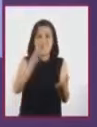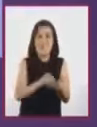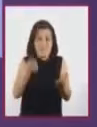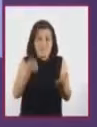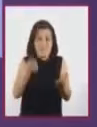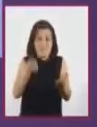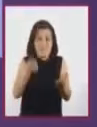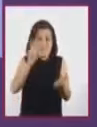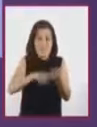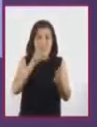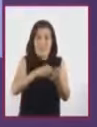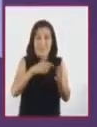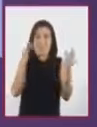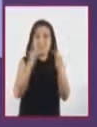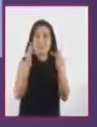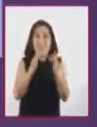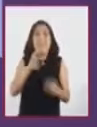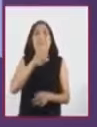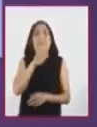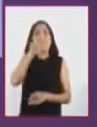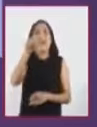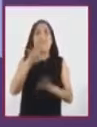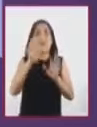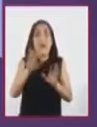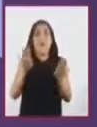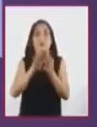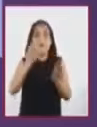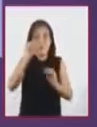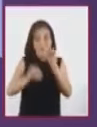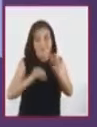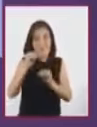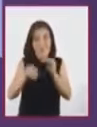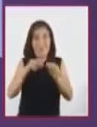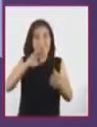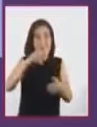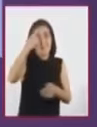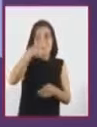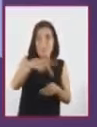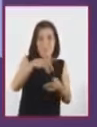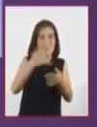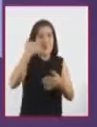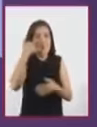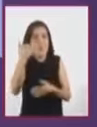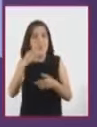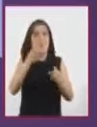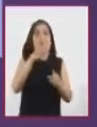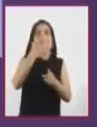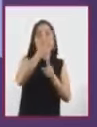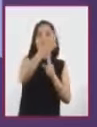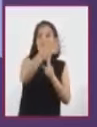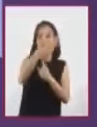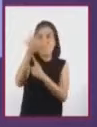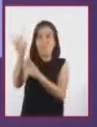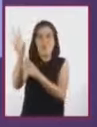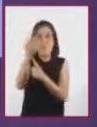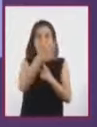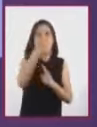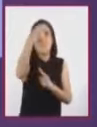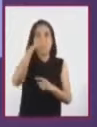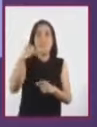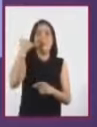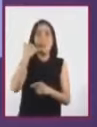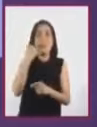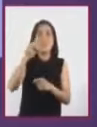dentro del celular, mejorando así el diseño, su funcionalidad, cobertura, tamaño,